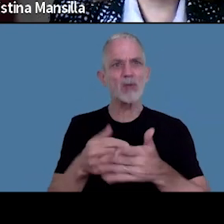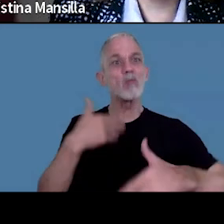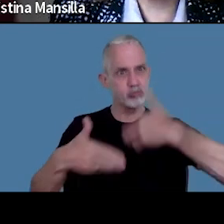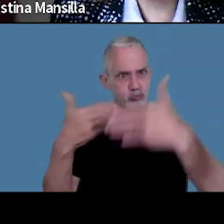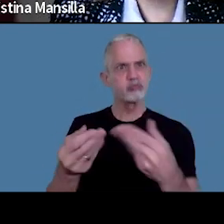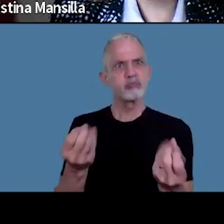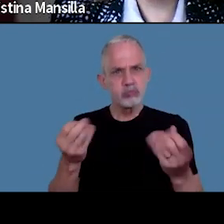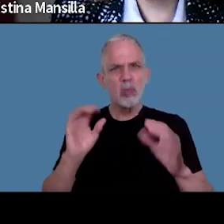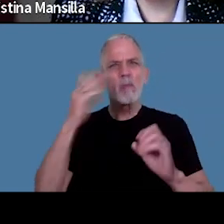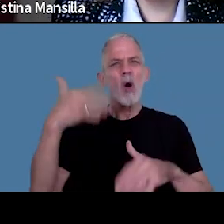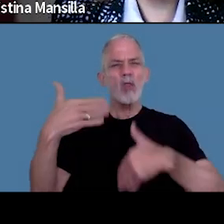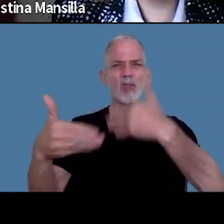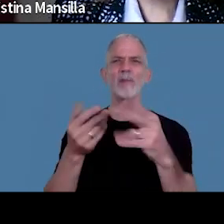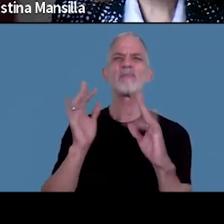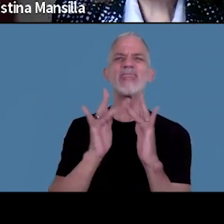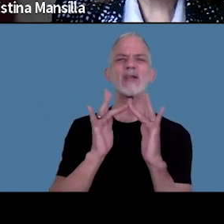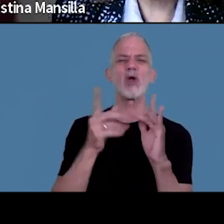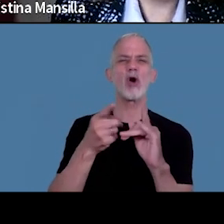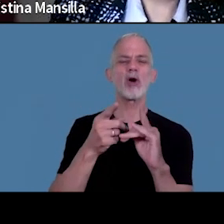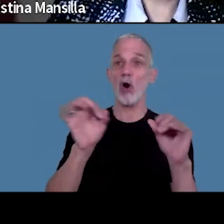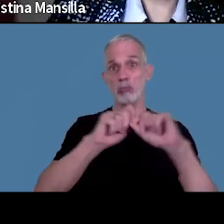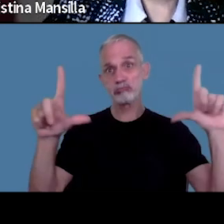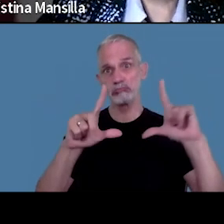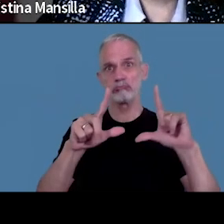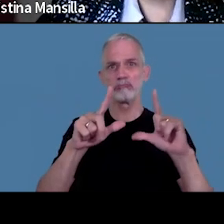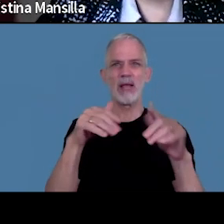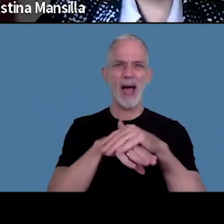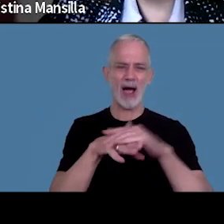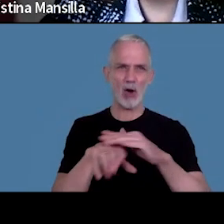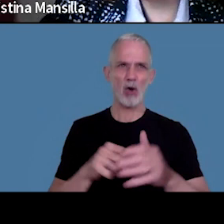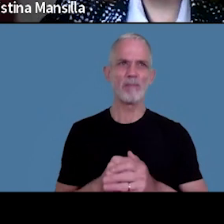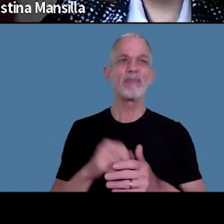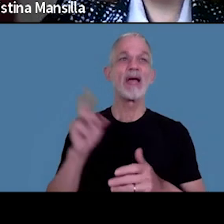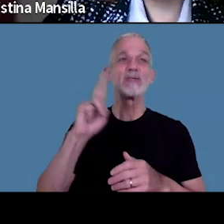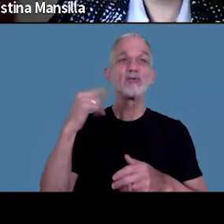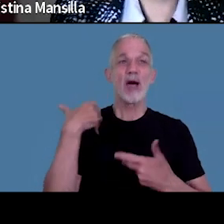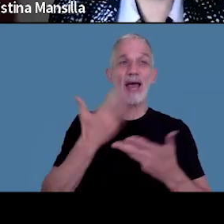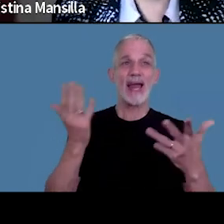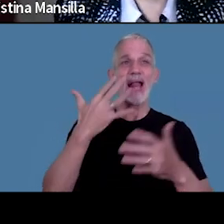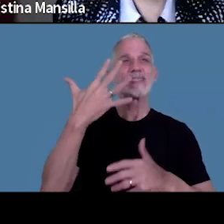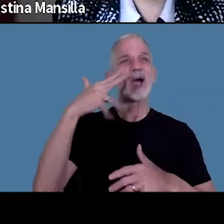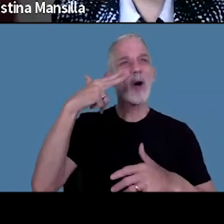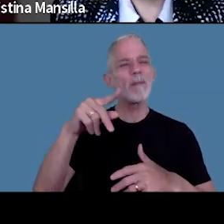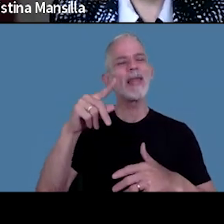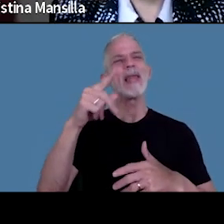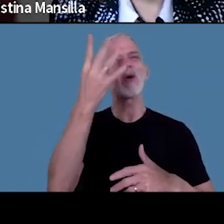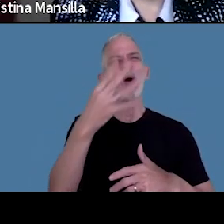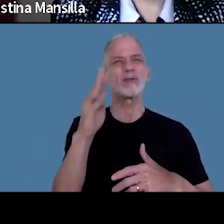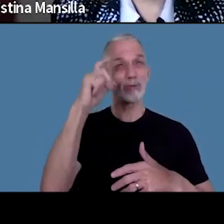importante en materia tecnológica. La resolución general 5.410